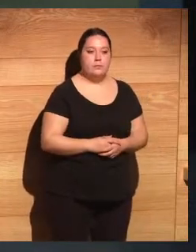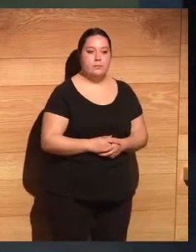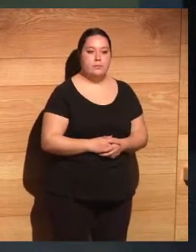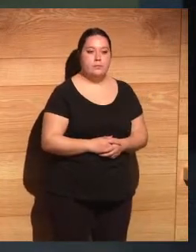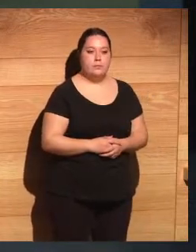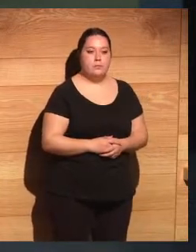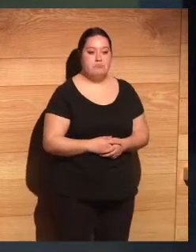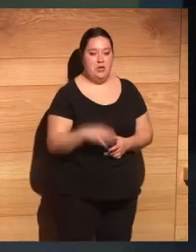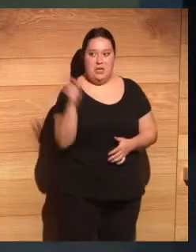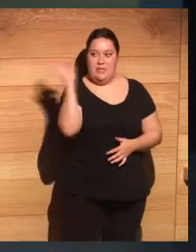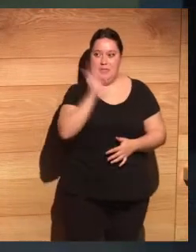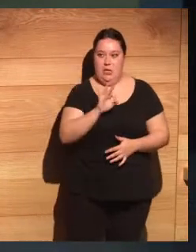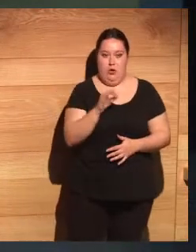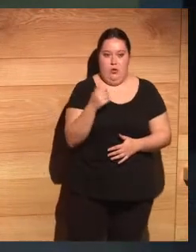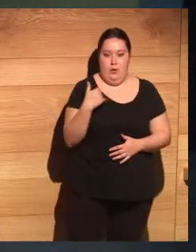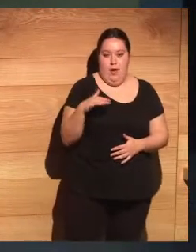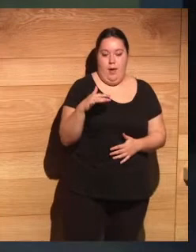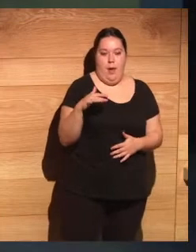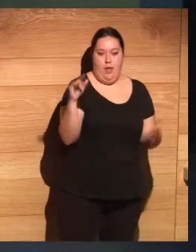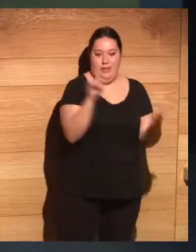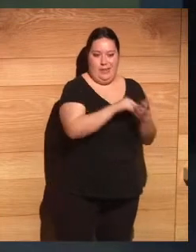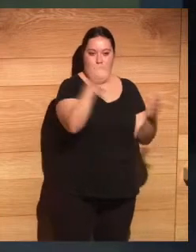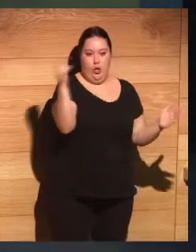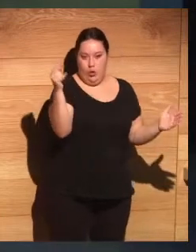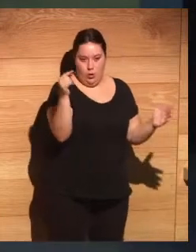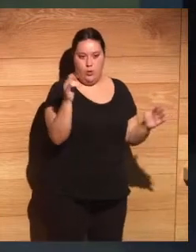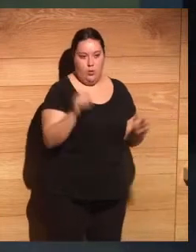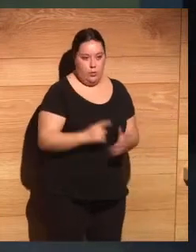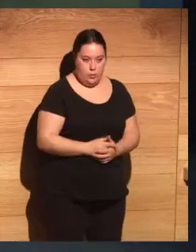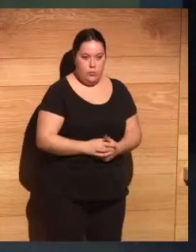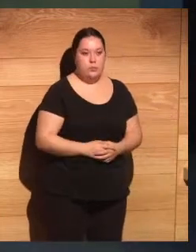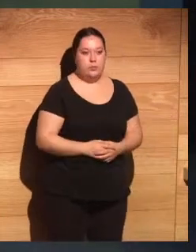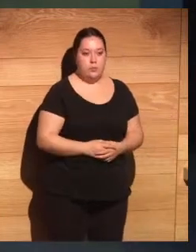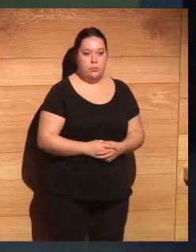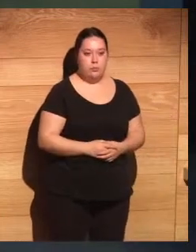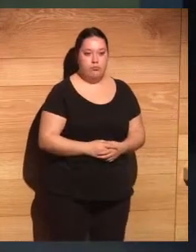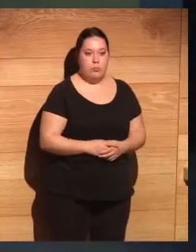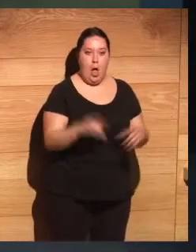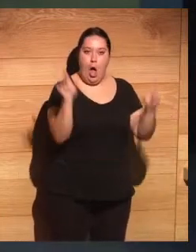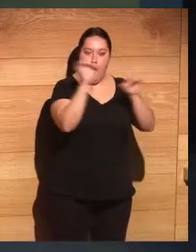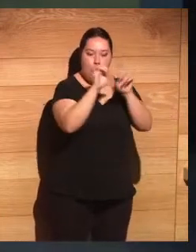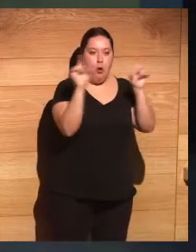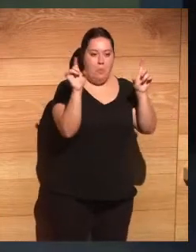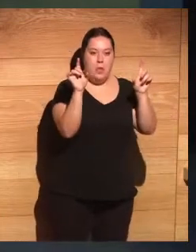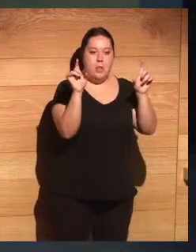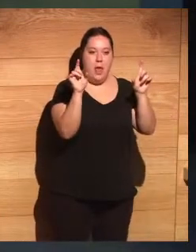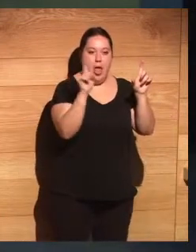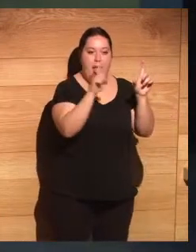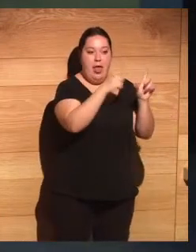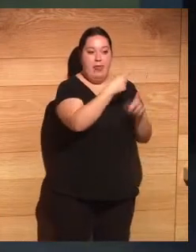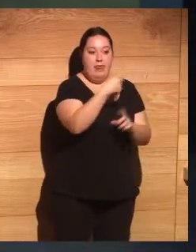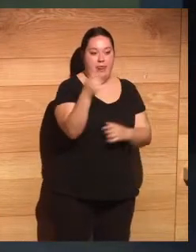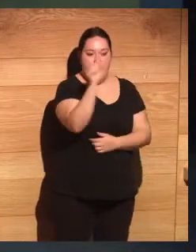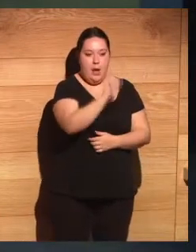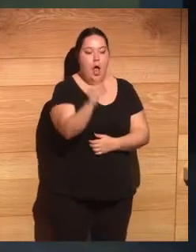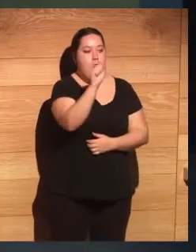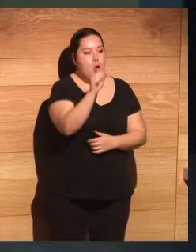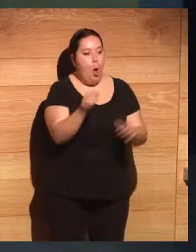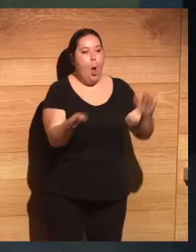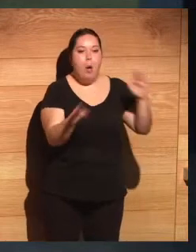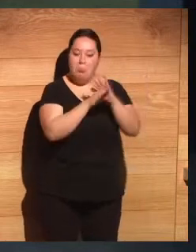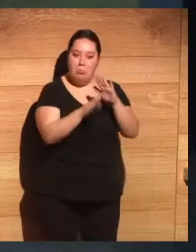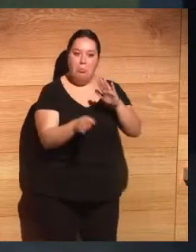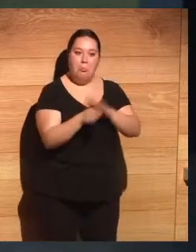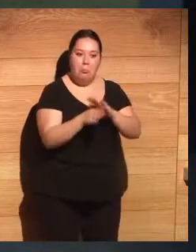tecnológico y vanguardista, ¿no? Y eso no es fácil una compañía que va para los 100 años mantener esa vocación, ¿no?